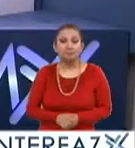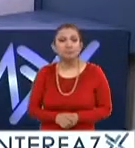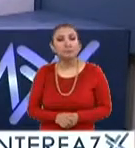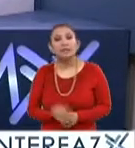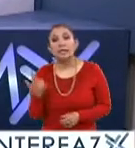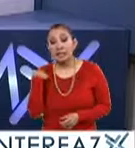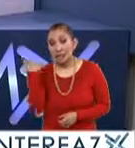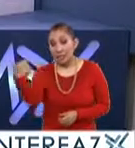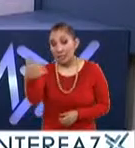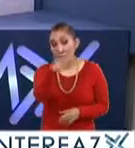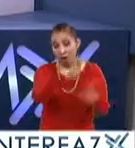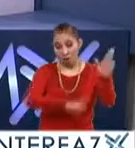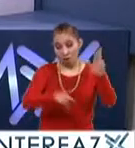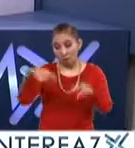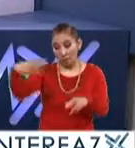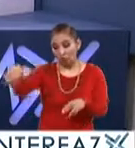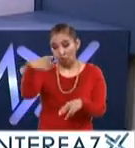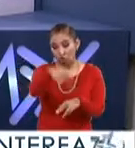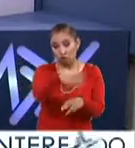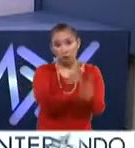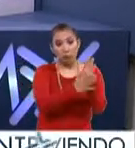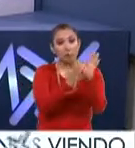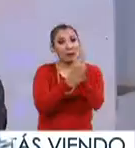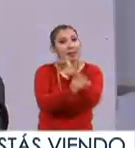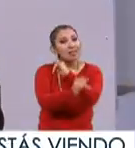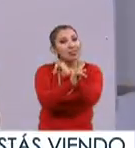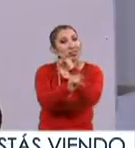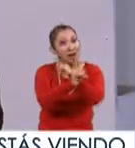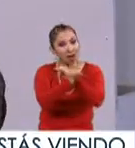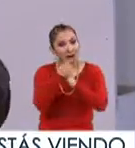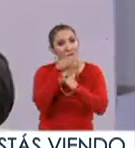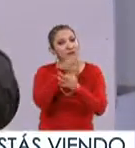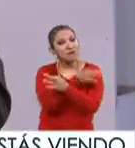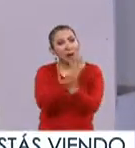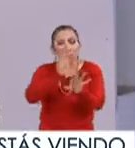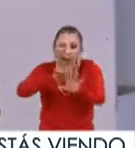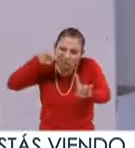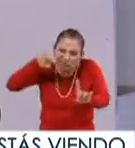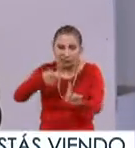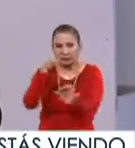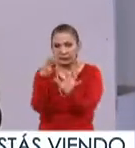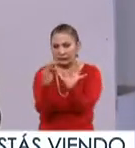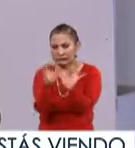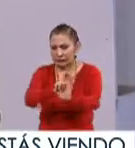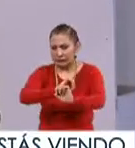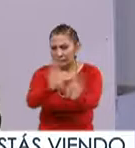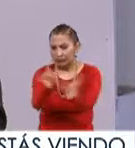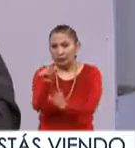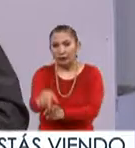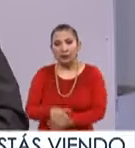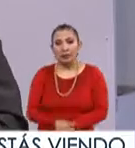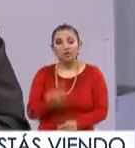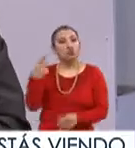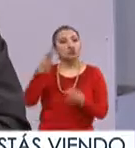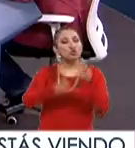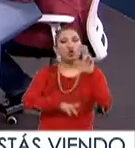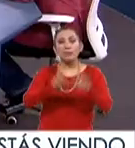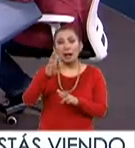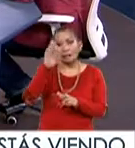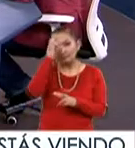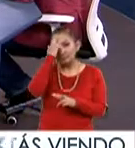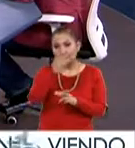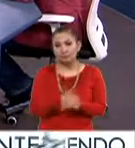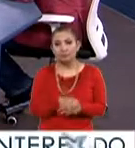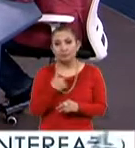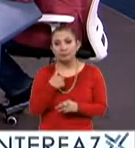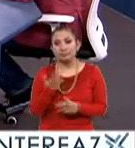cada normal en particular tiene su propia página en la cual da las informaciones más específicas de los casos. ¿La de su normal cuál es? Recuérdenme.